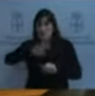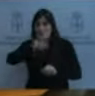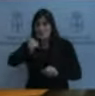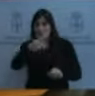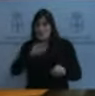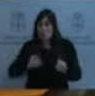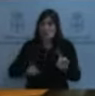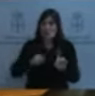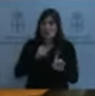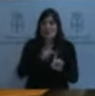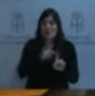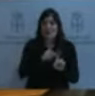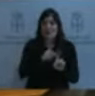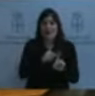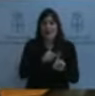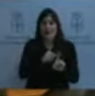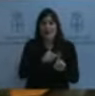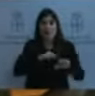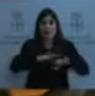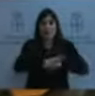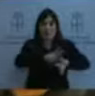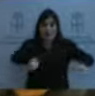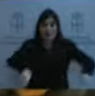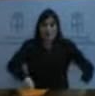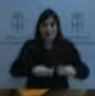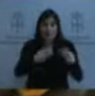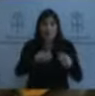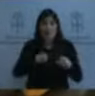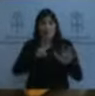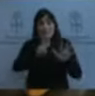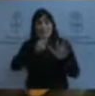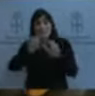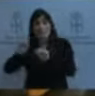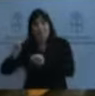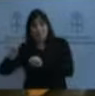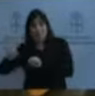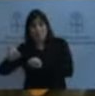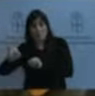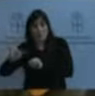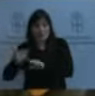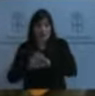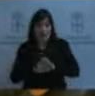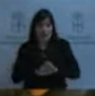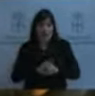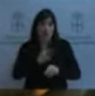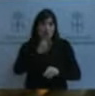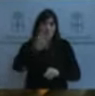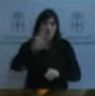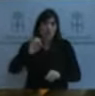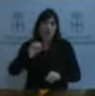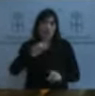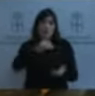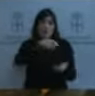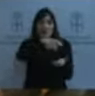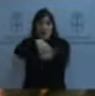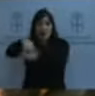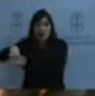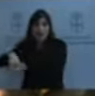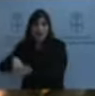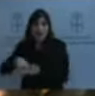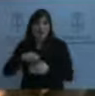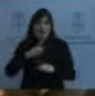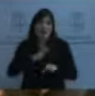y los 700.000 restantes a 240 nuevos puntos de servicio en poblaciones que ya tienen en red